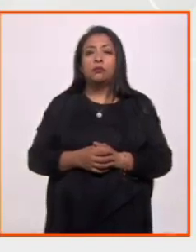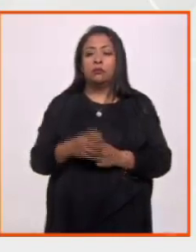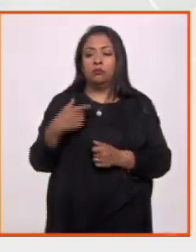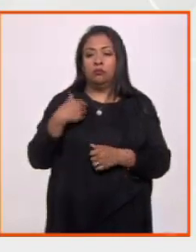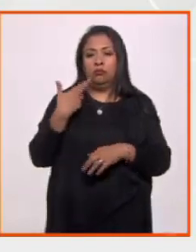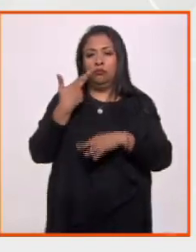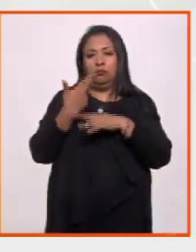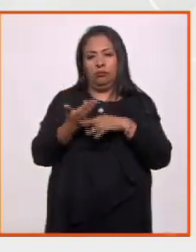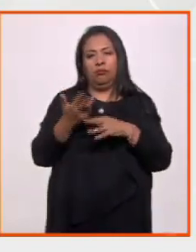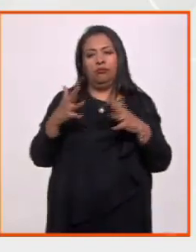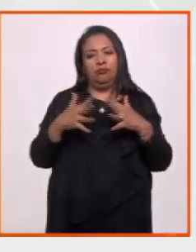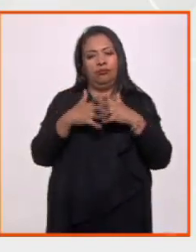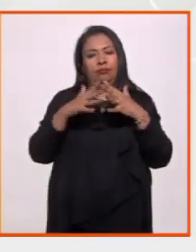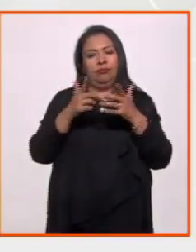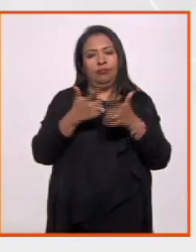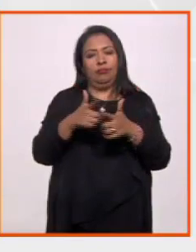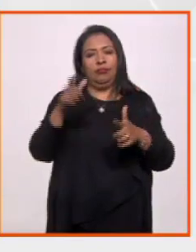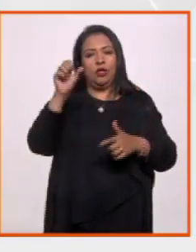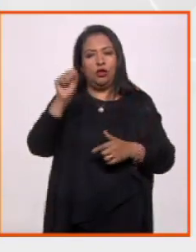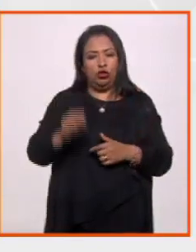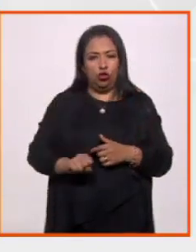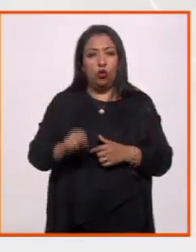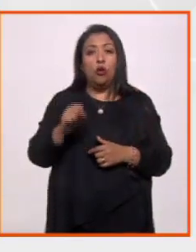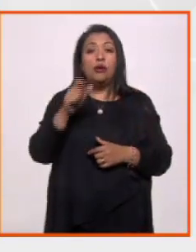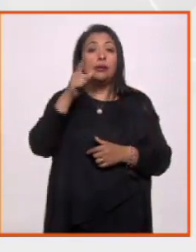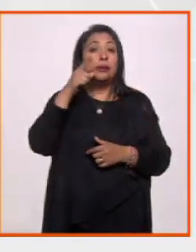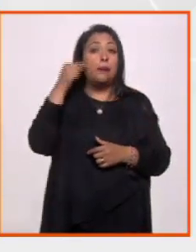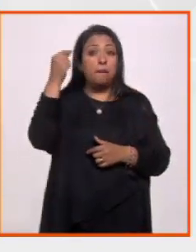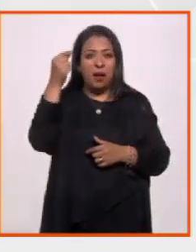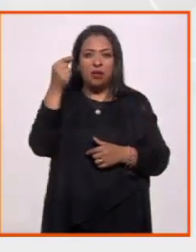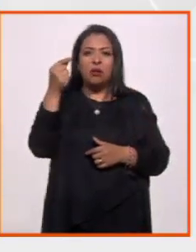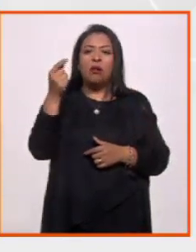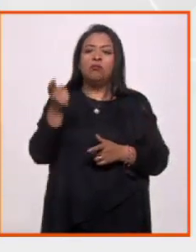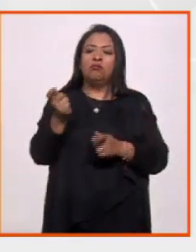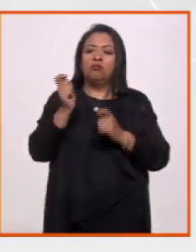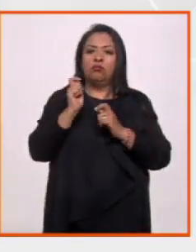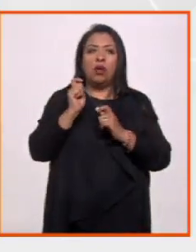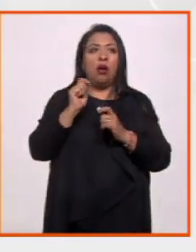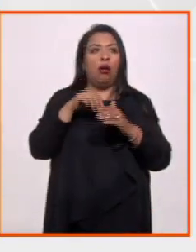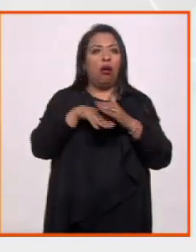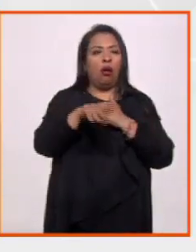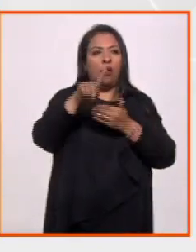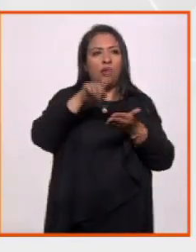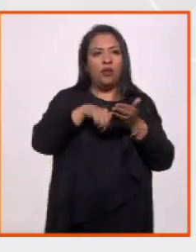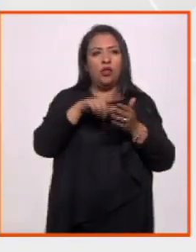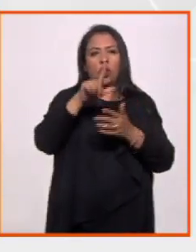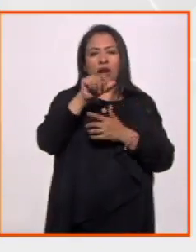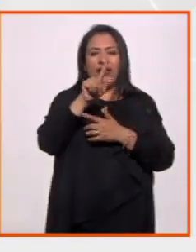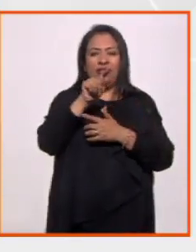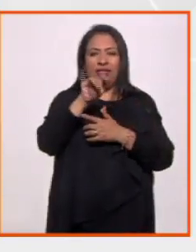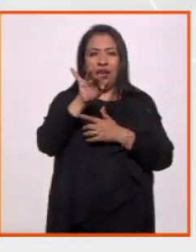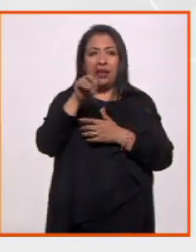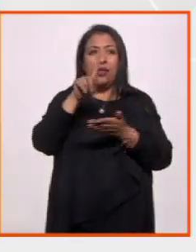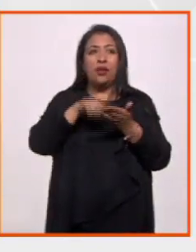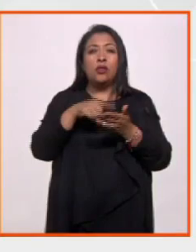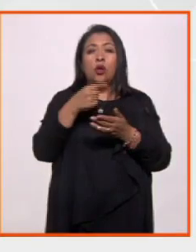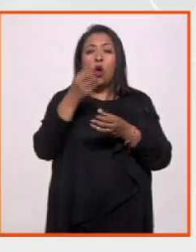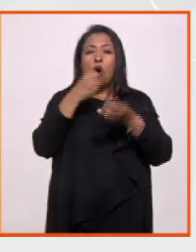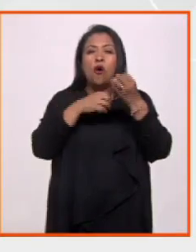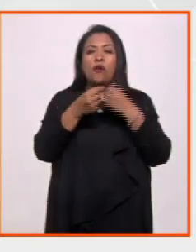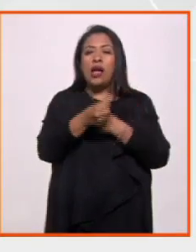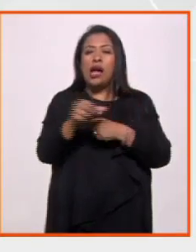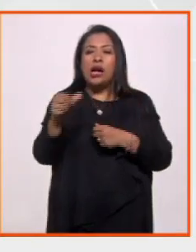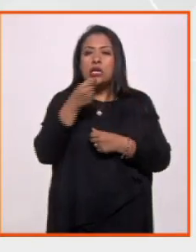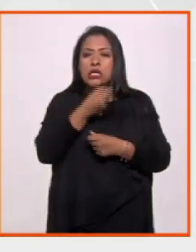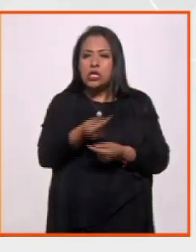frente del Ejército Libertador del Sur, Emiliano Zapata ha tomado la titería. Allí se presenta la obra infantil, ¿sabes quién